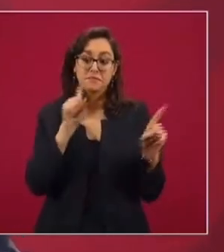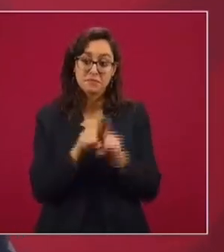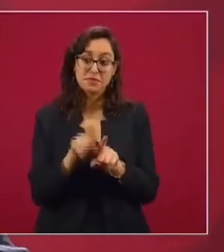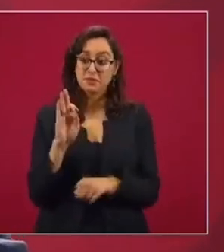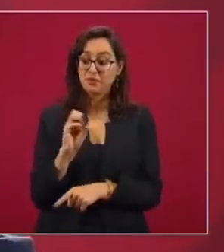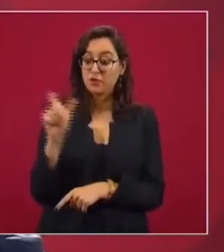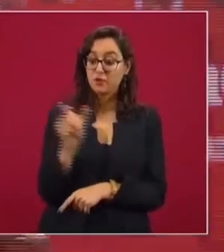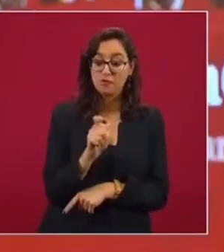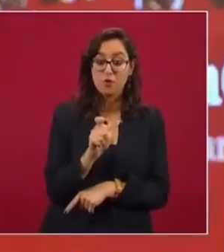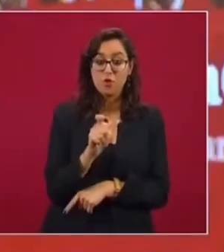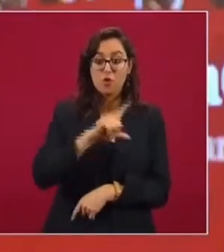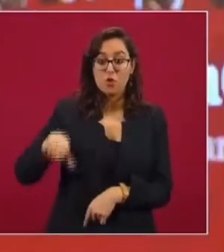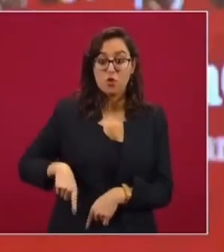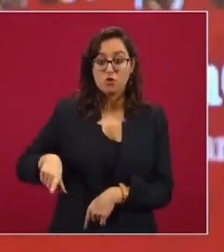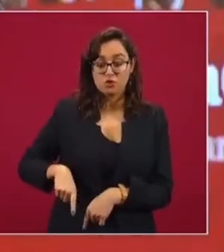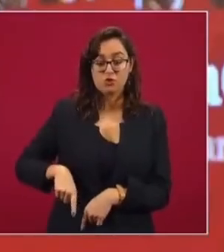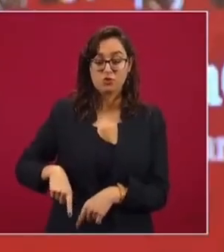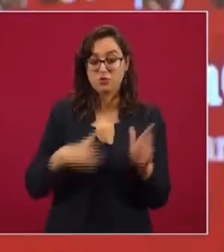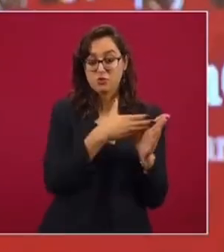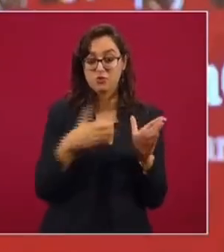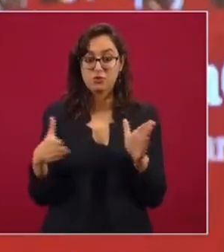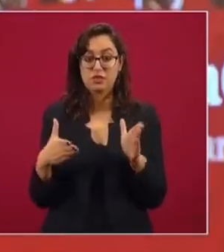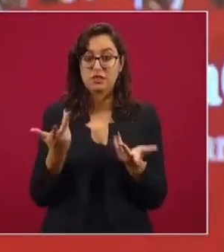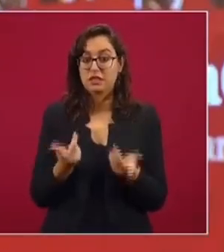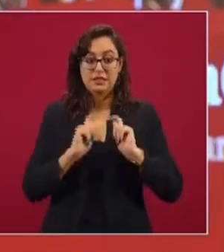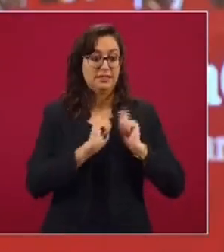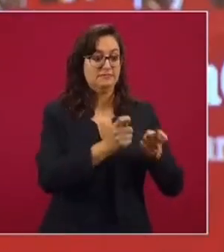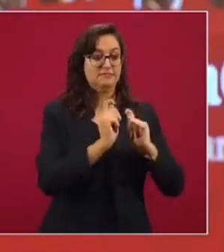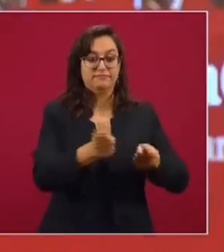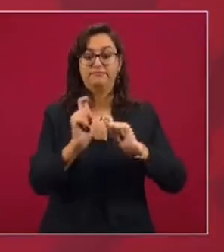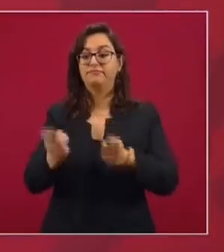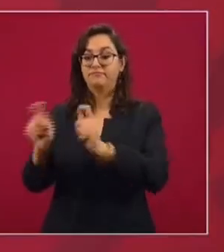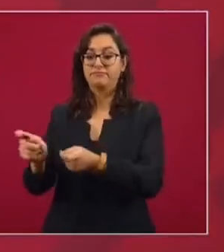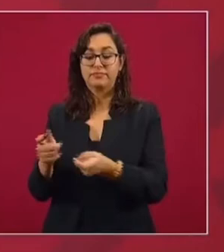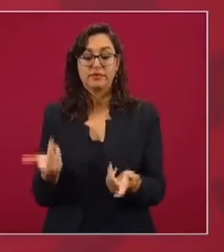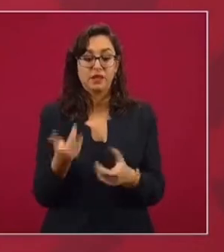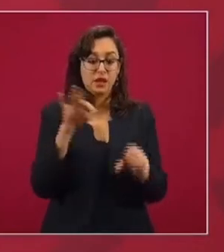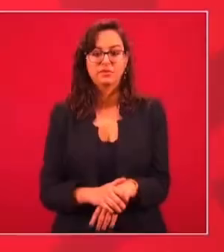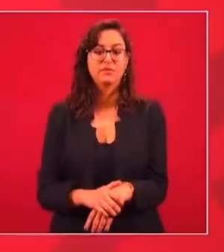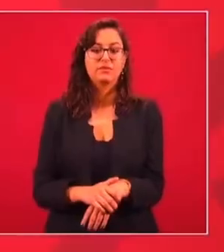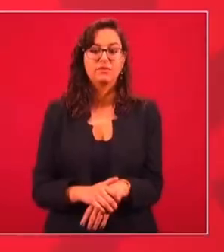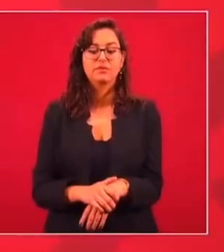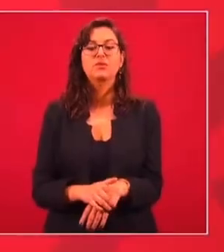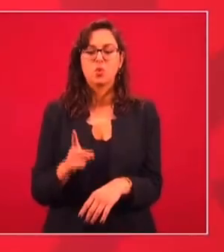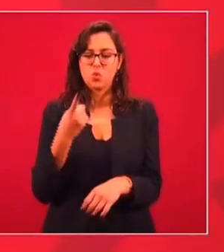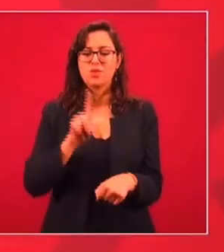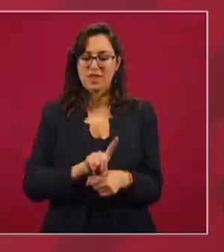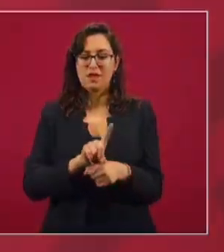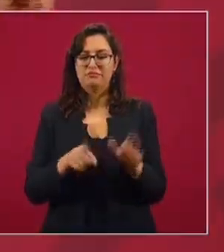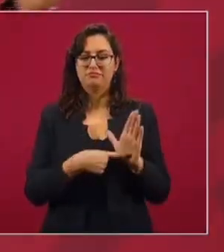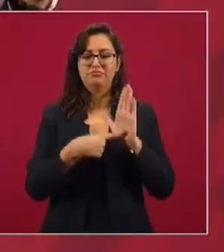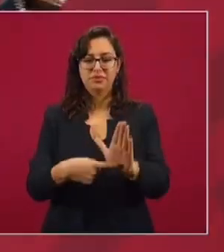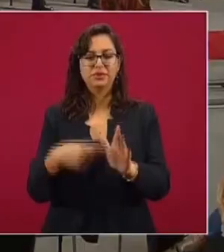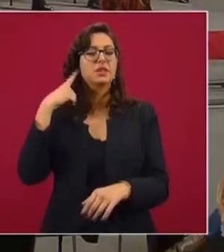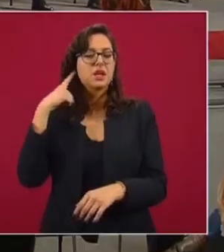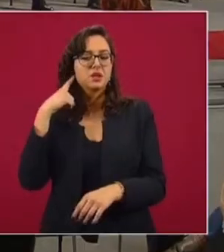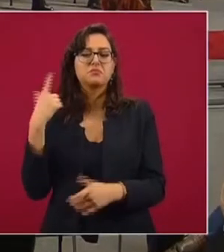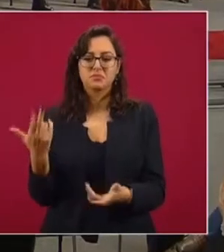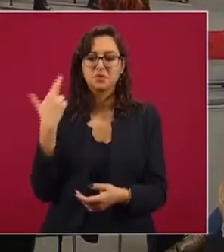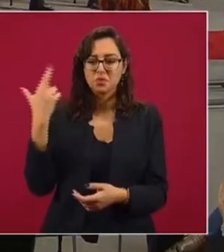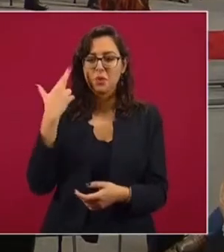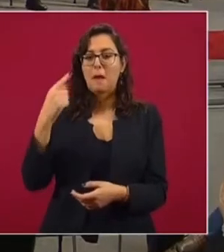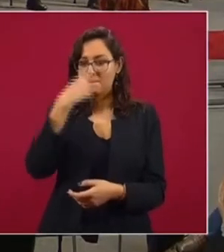Fox nombró a los secretarios como delegados en cada estado para operar el fraude. Un día vamos a poner la llamada. Todo esto por los jóvenes, para